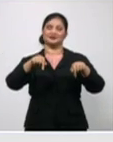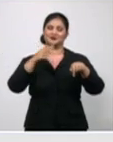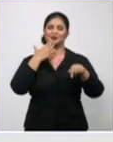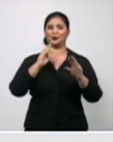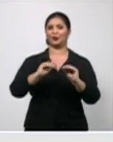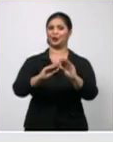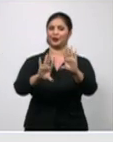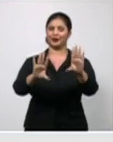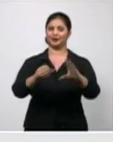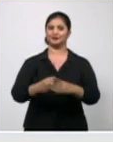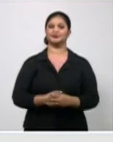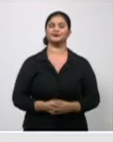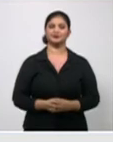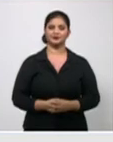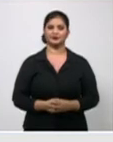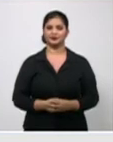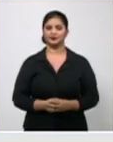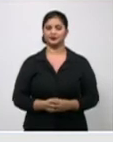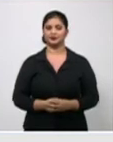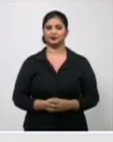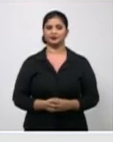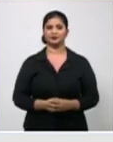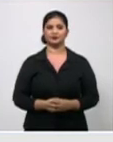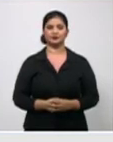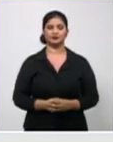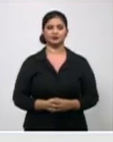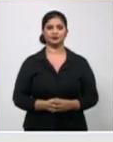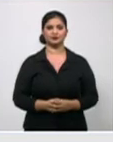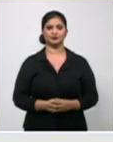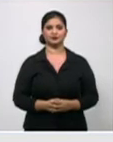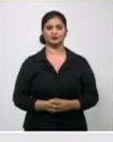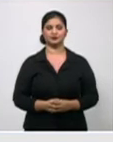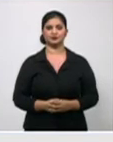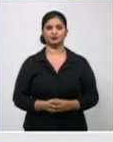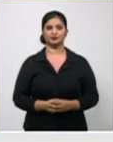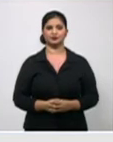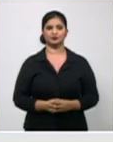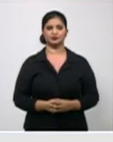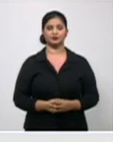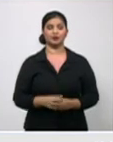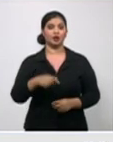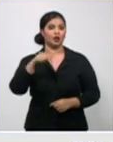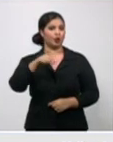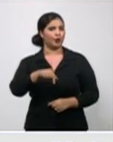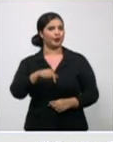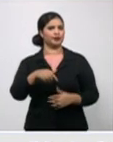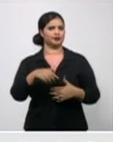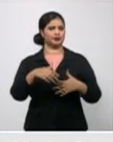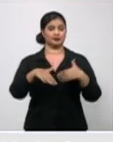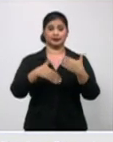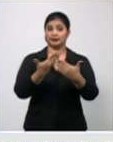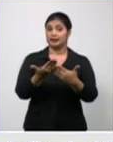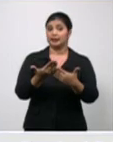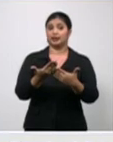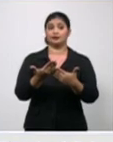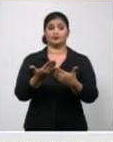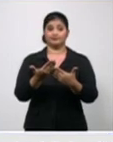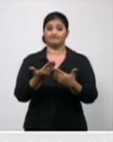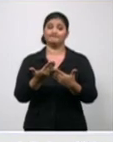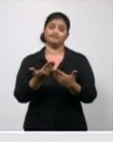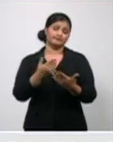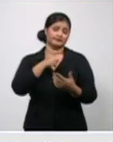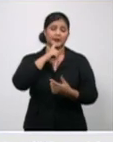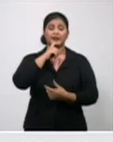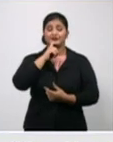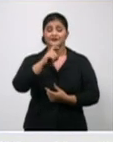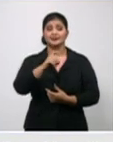Hoy un día que todavía no se logra ver el resultado, ayer lo comentábamos, aunque a veces